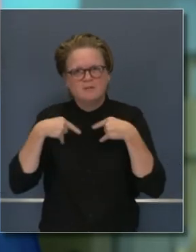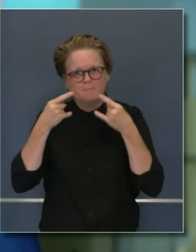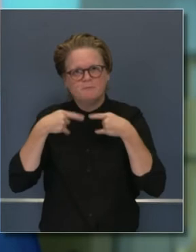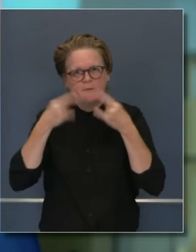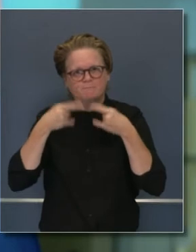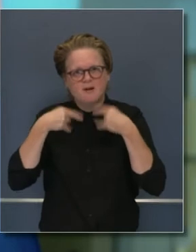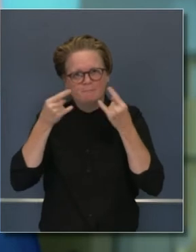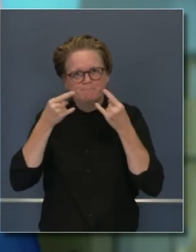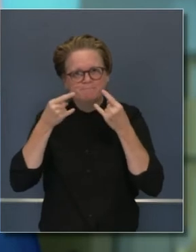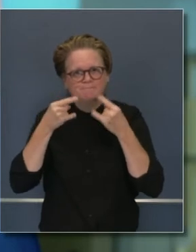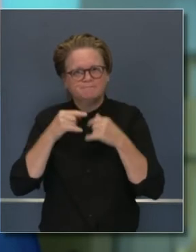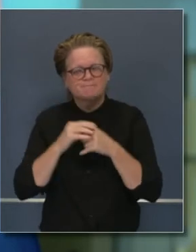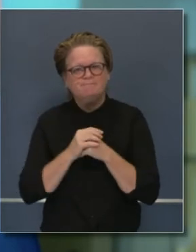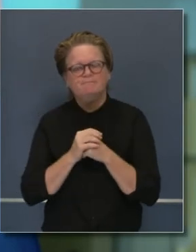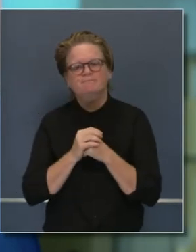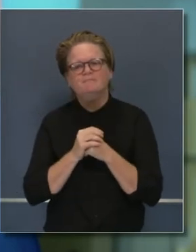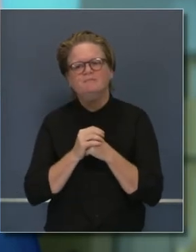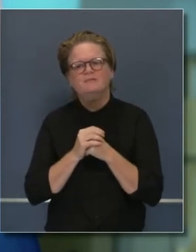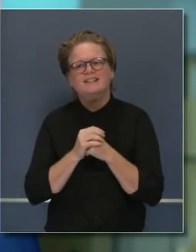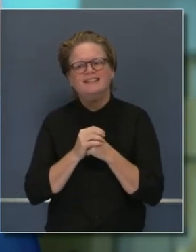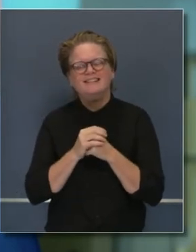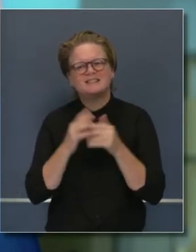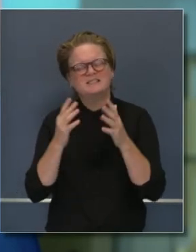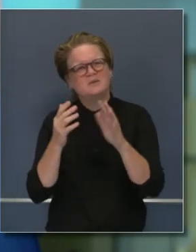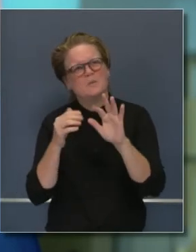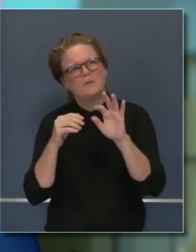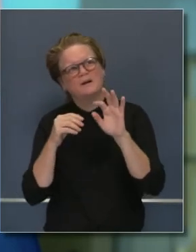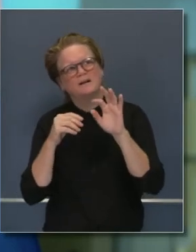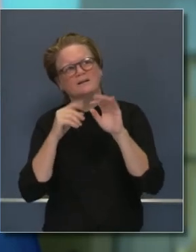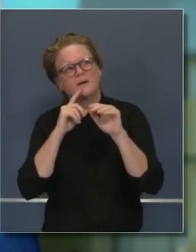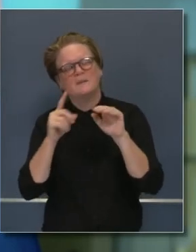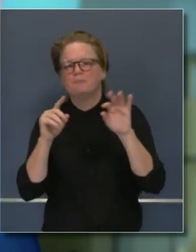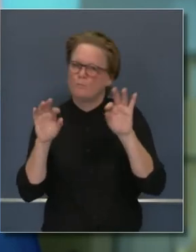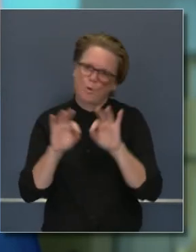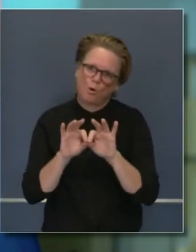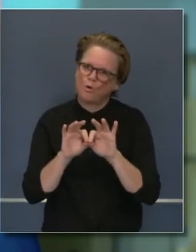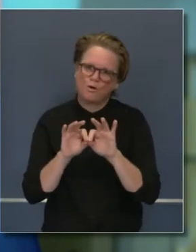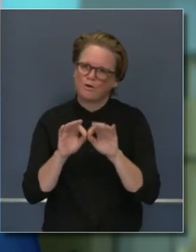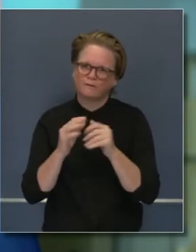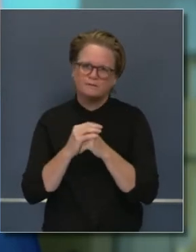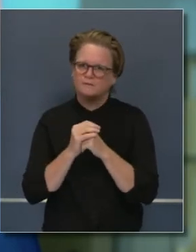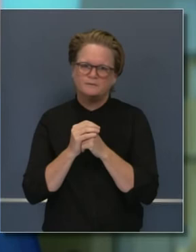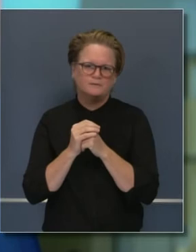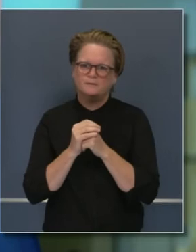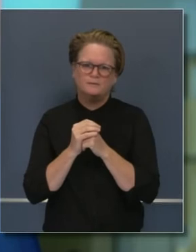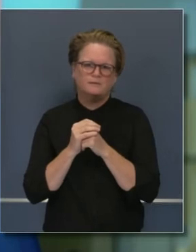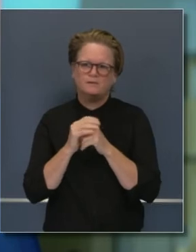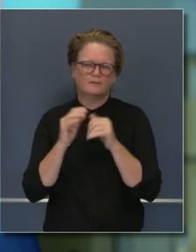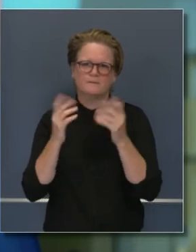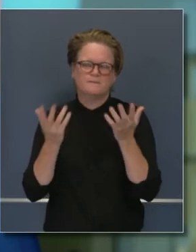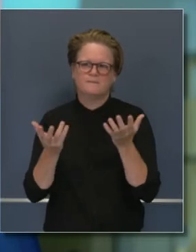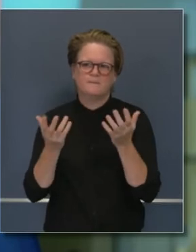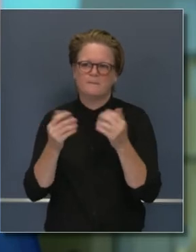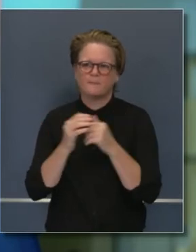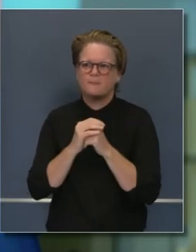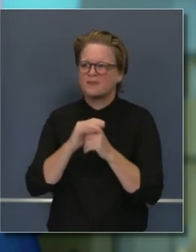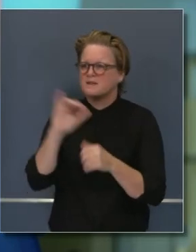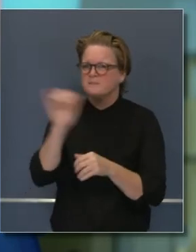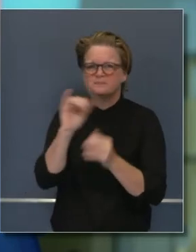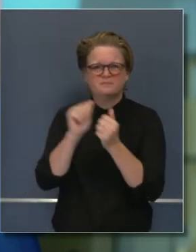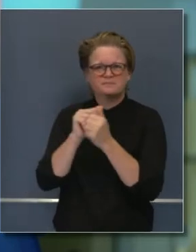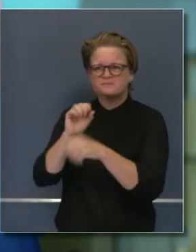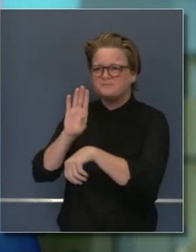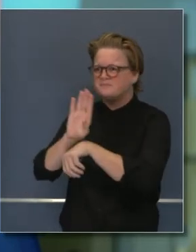invaluable para todos, para reducir la transmisión. Y tenemos que mantener la guardia en alto también en